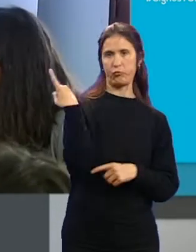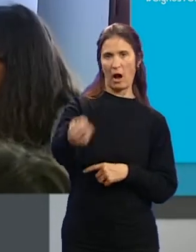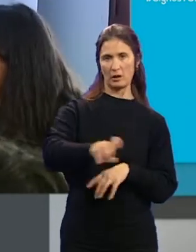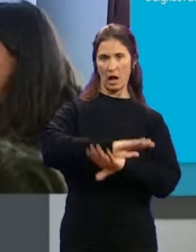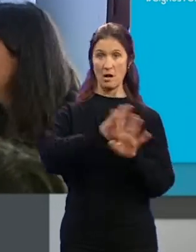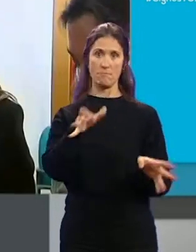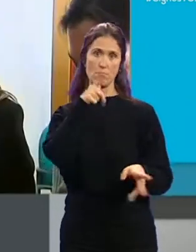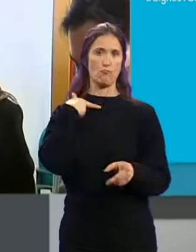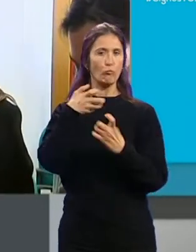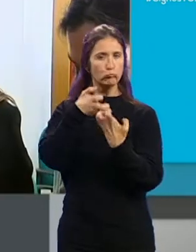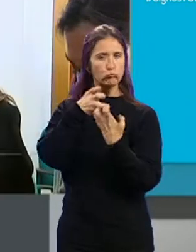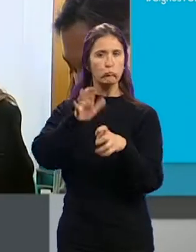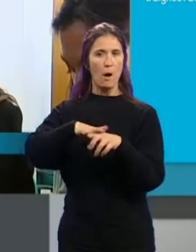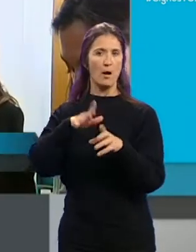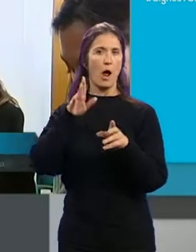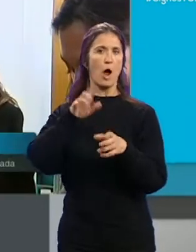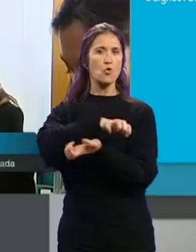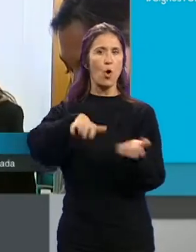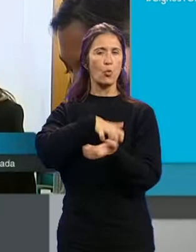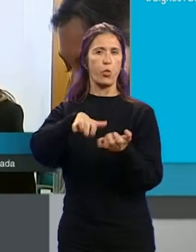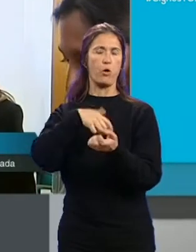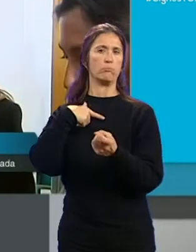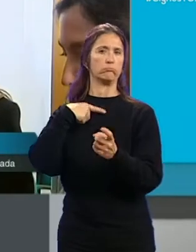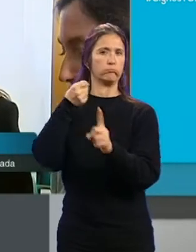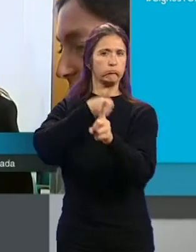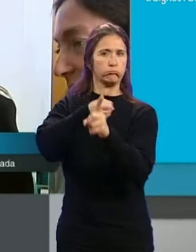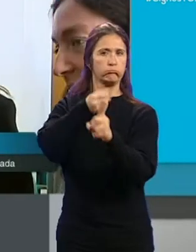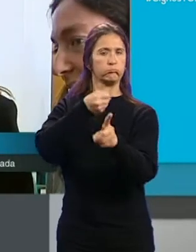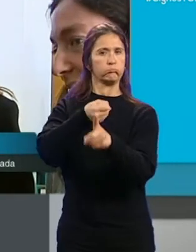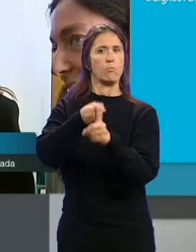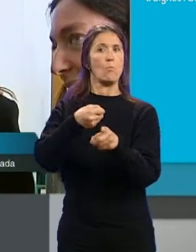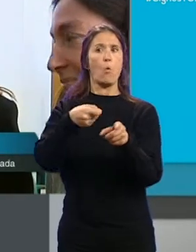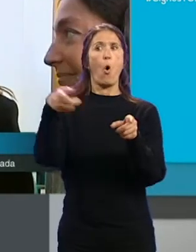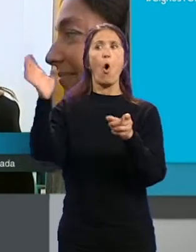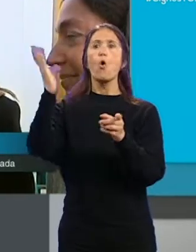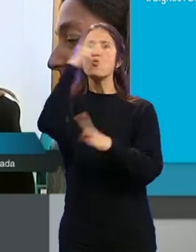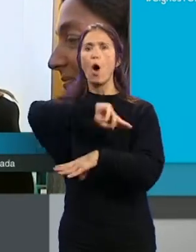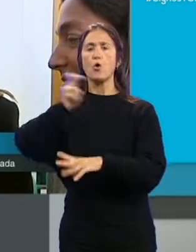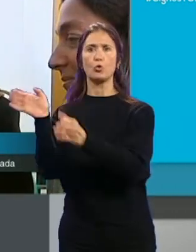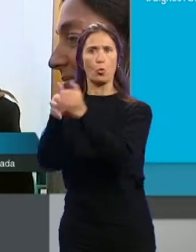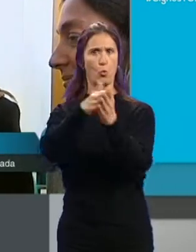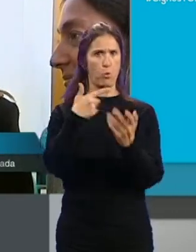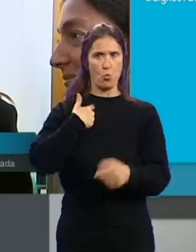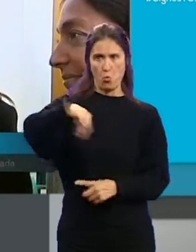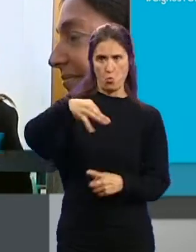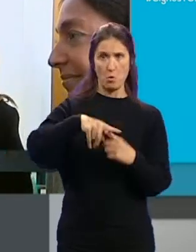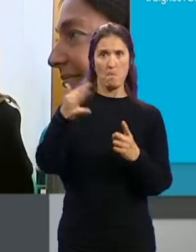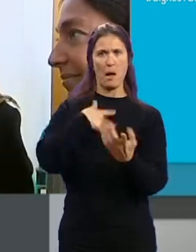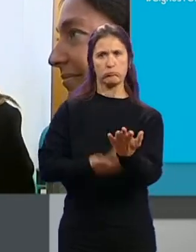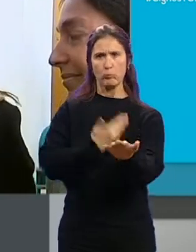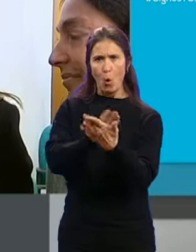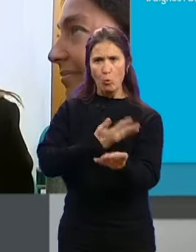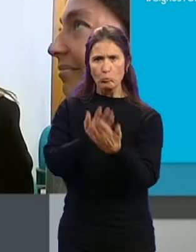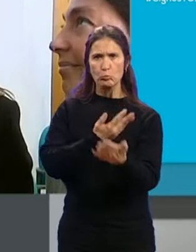la batalla... ...en la lucha contra la corrupción... ...como nadie lo había hecho antes... ...pero además no nos quedamos ahí... ...hemos hecho propuestas... ...y hemos